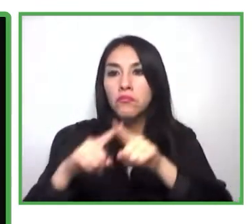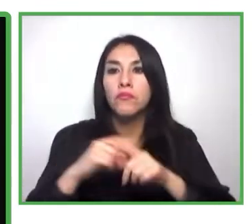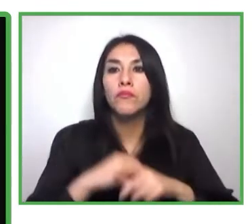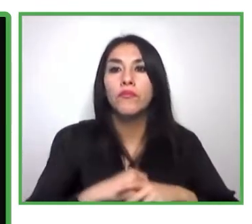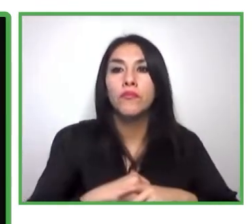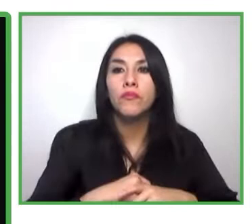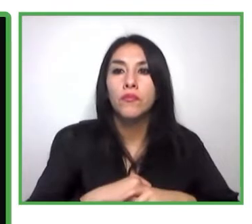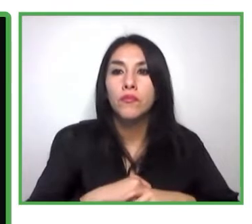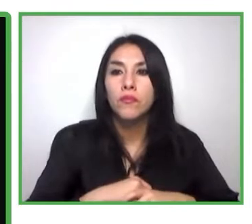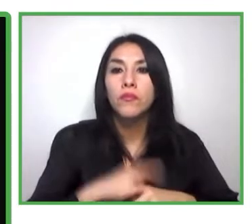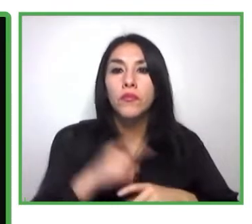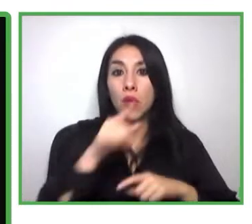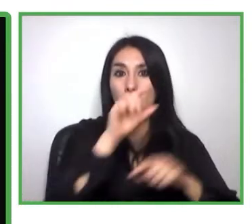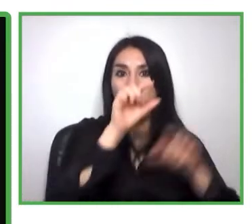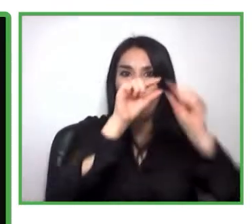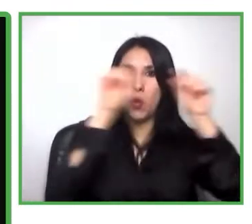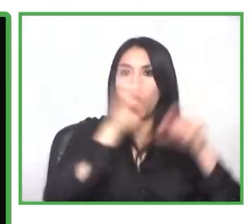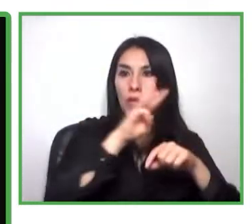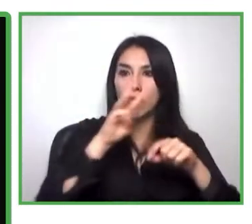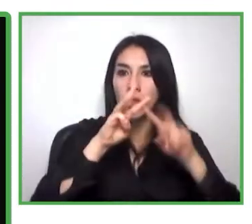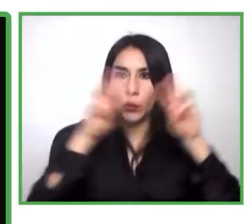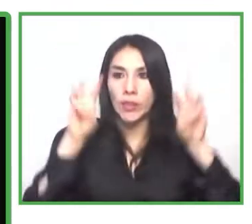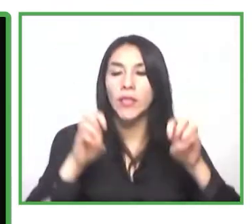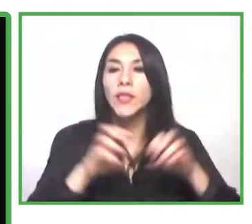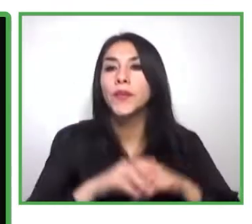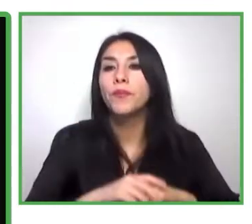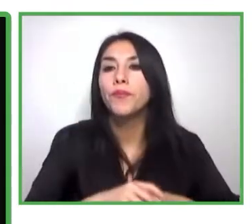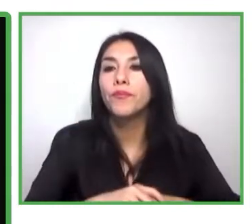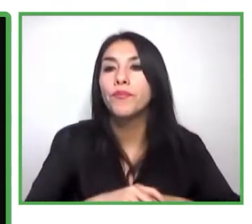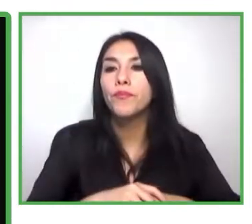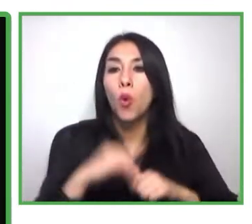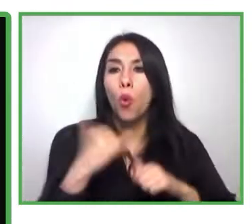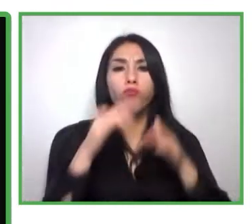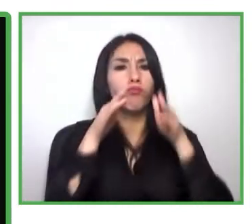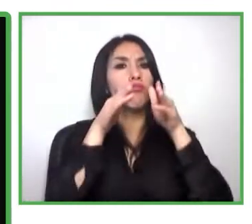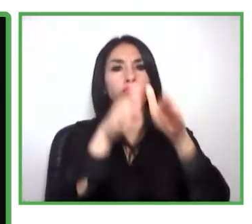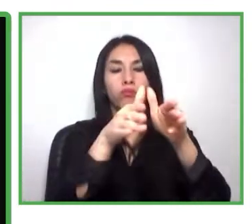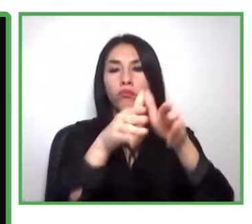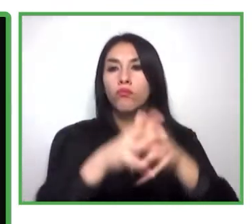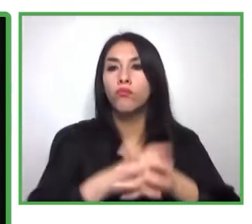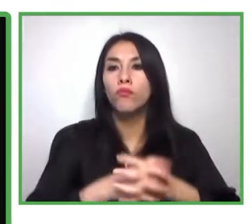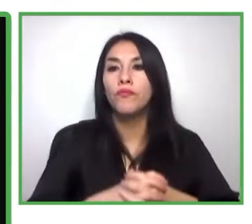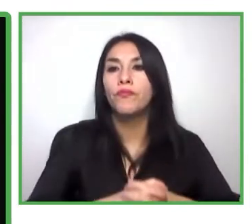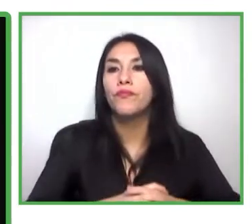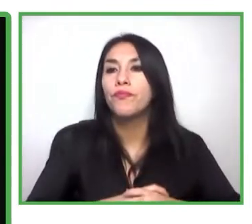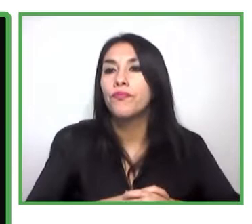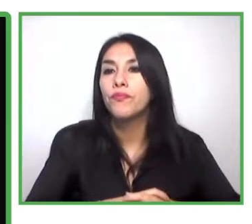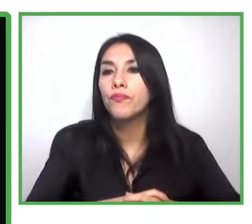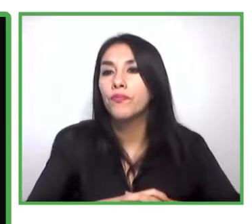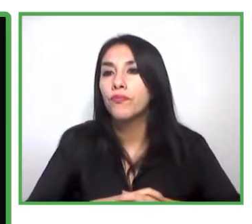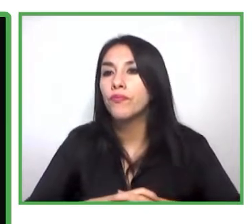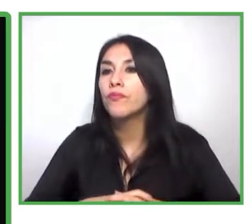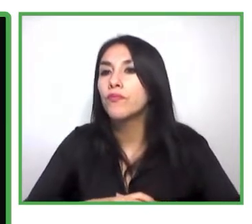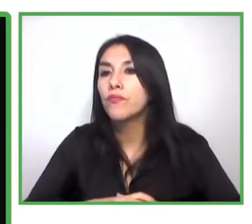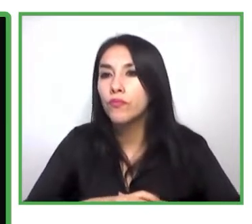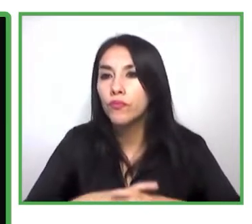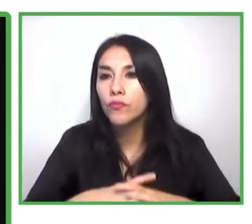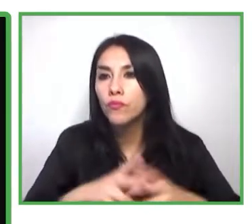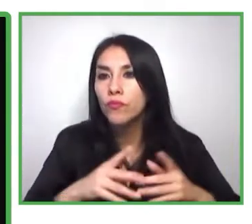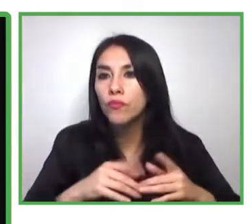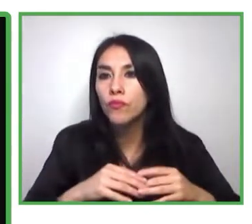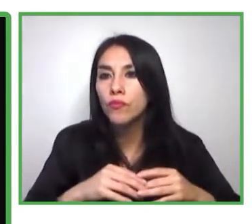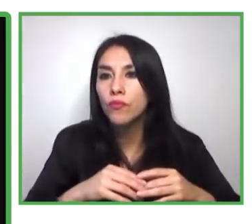que una organización como Incluyeme en el futuro no deba existir, y creo que es el espíritu de todas las organizaciones que estamos en esta